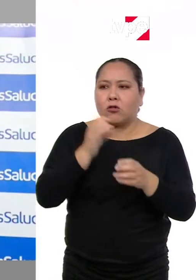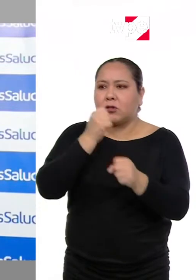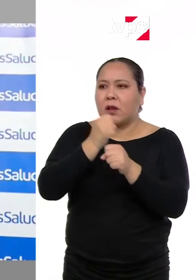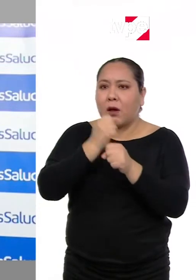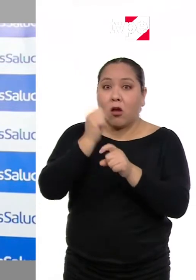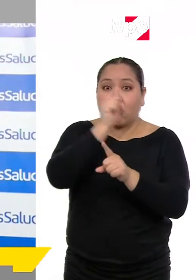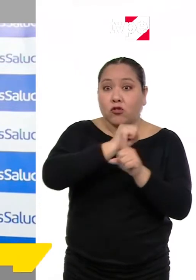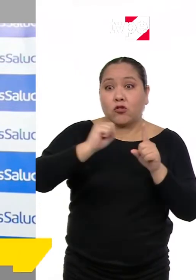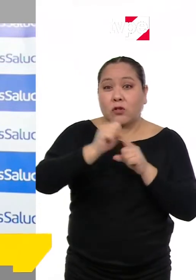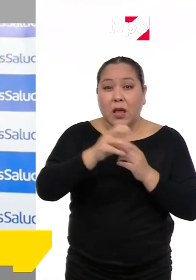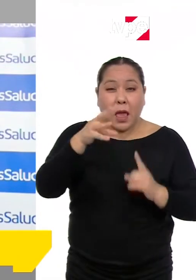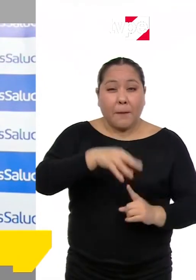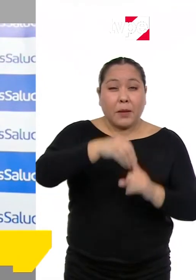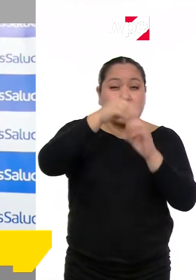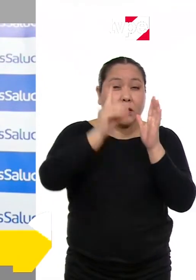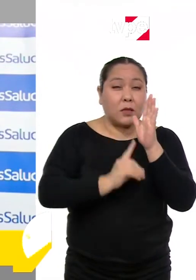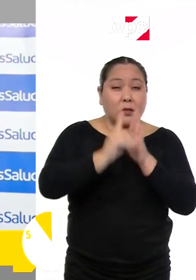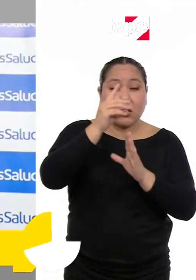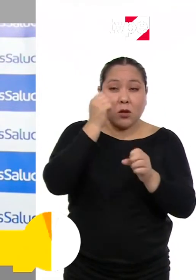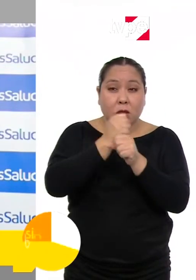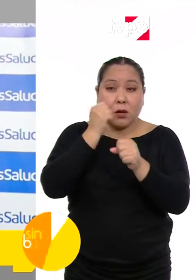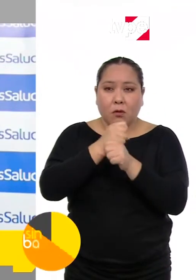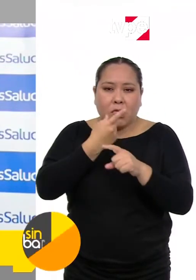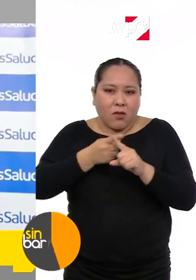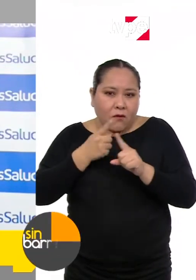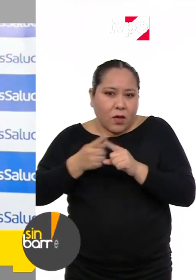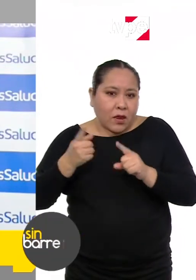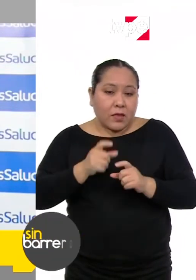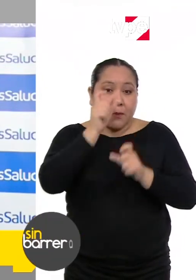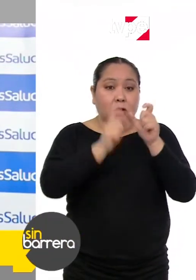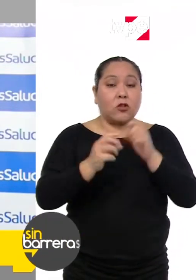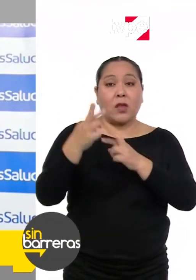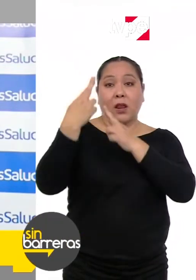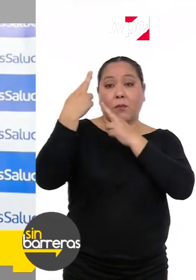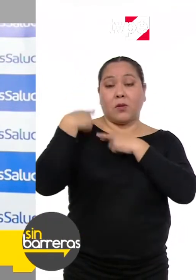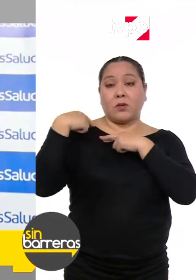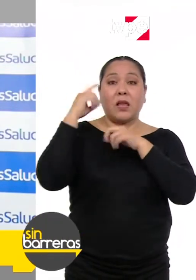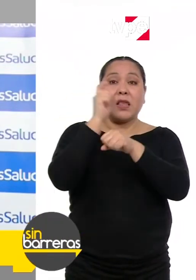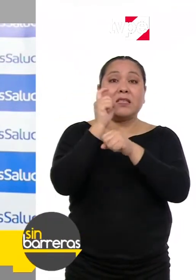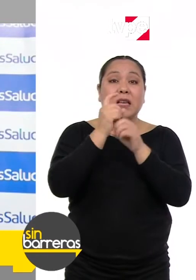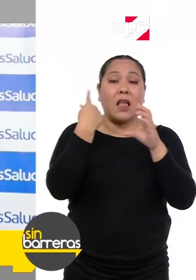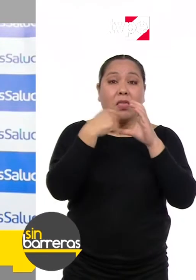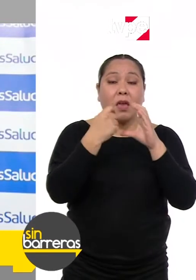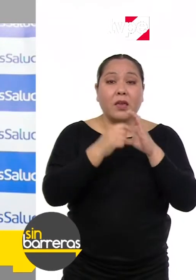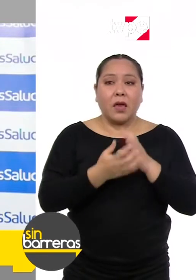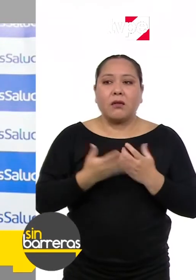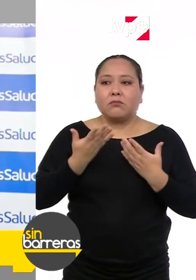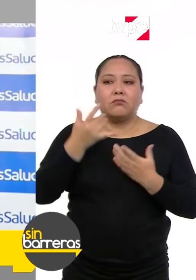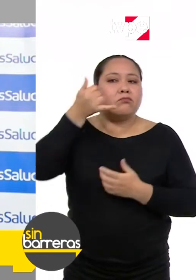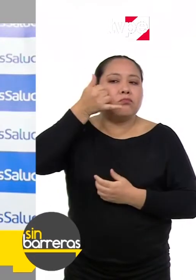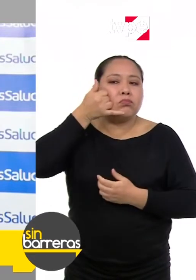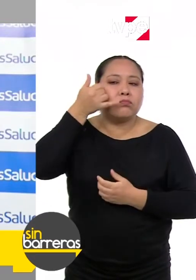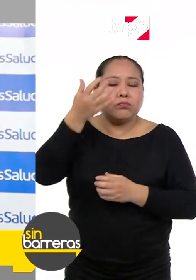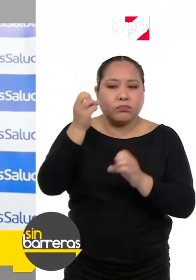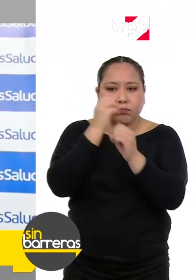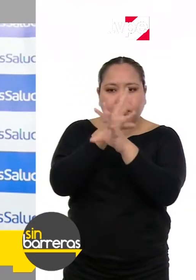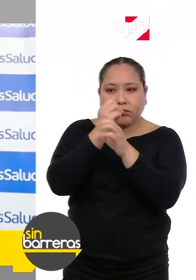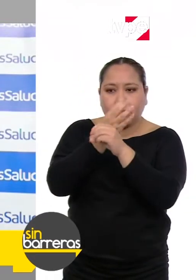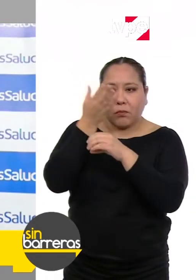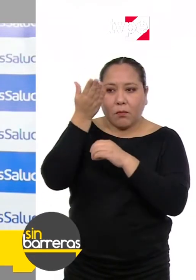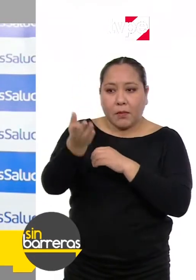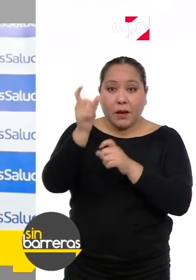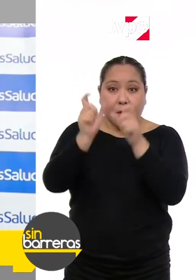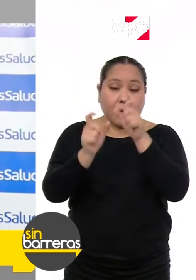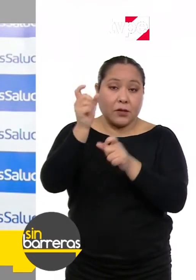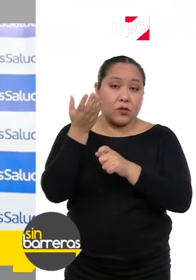trabajadoras sociales, especialistas en desarrollo empresarial y todos los talleristas que brindan las capacitaciones, hacen a los usuarios,